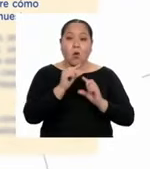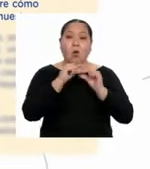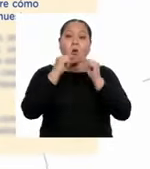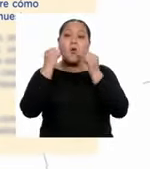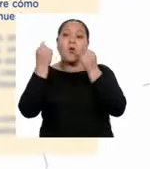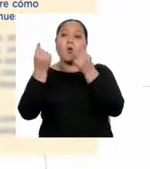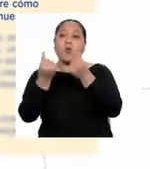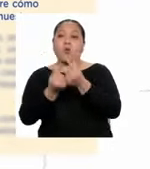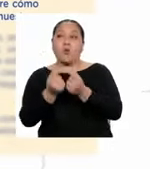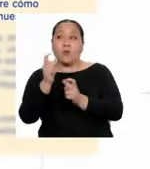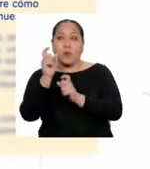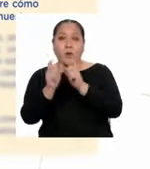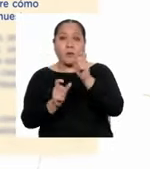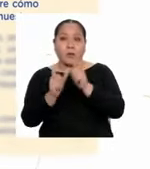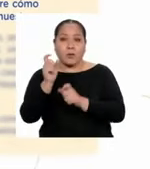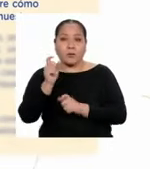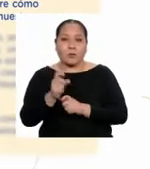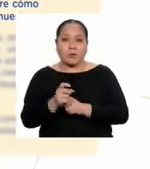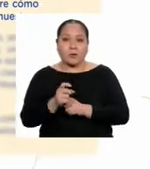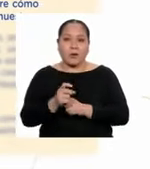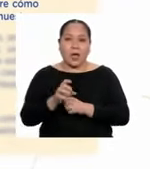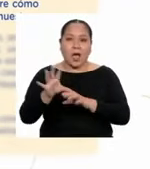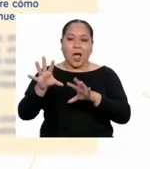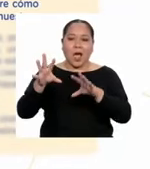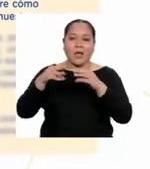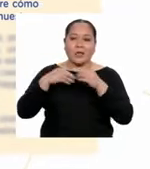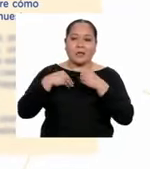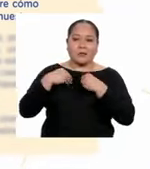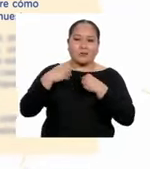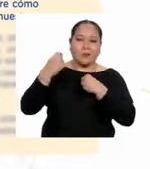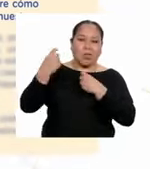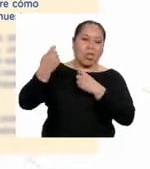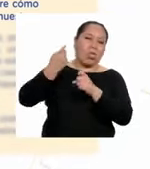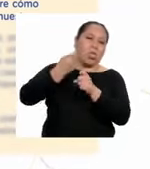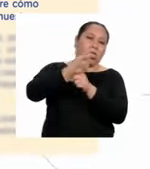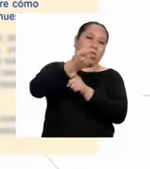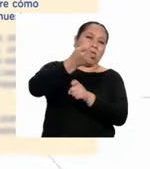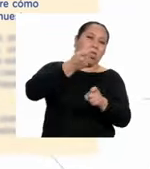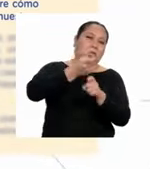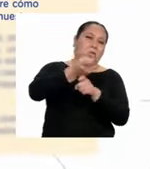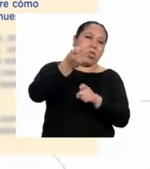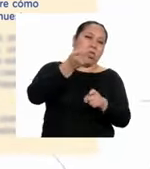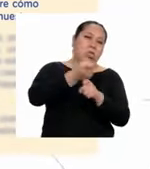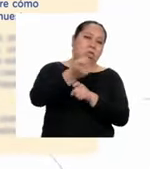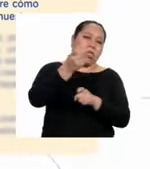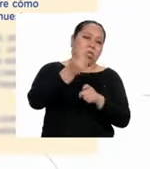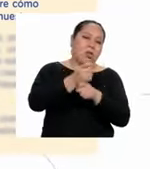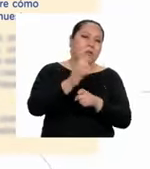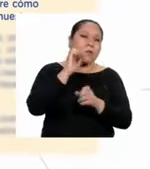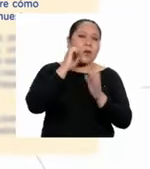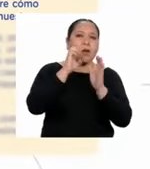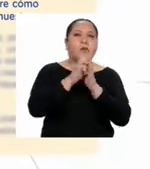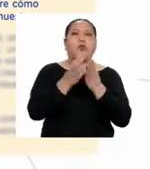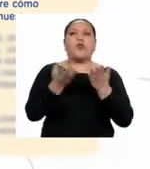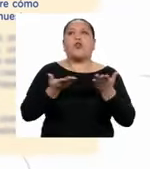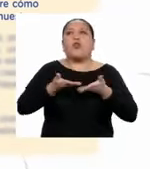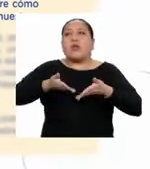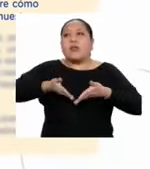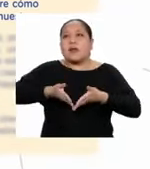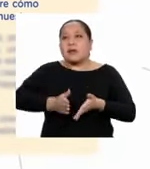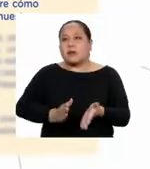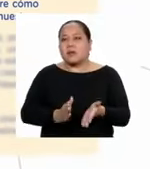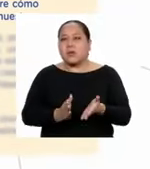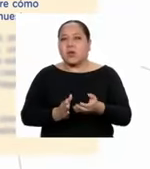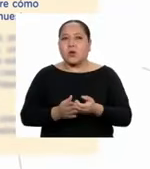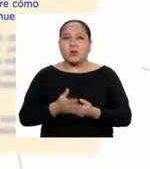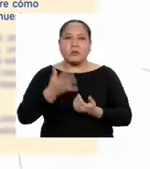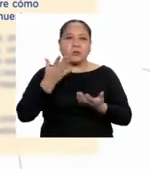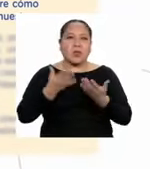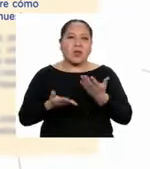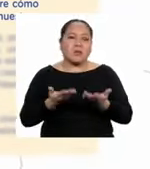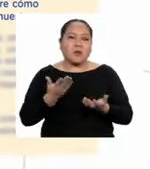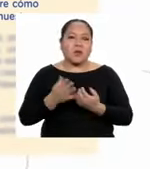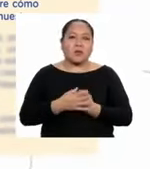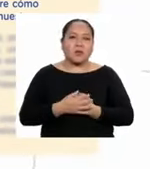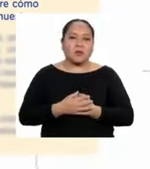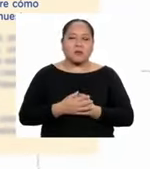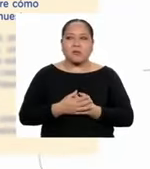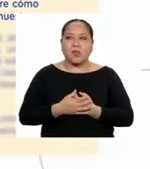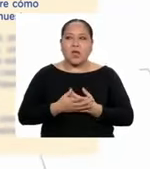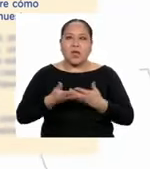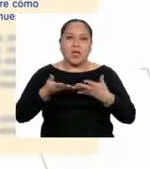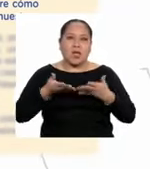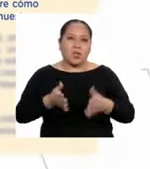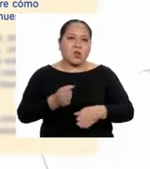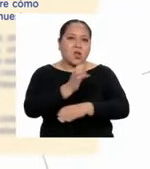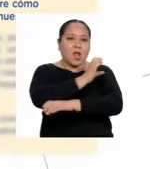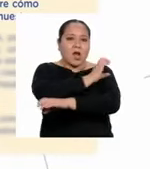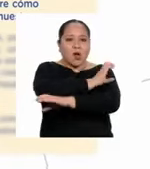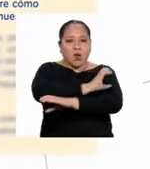personas recibe burlas y ofensas por su lugar de origen, sea este proveniente de la costa,